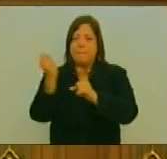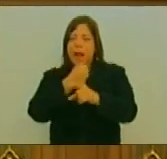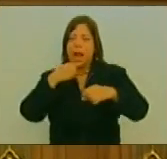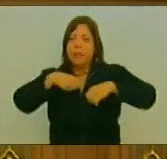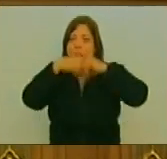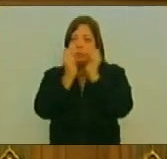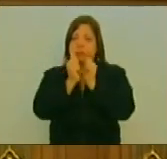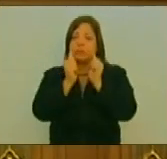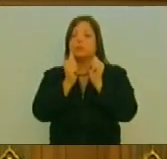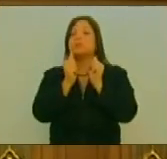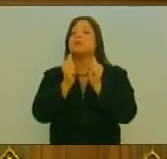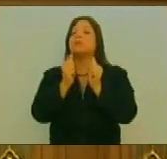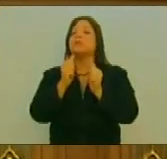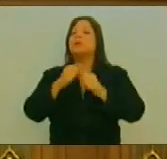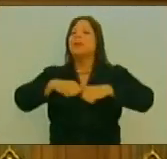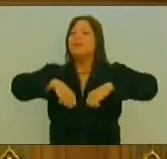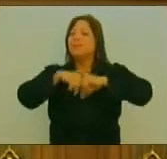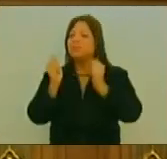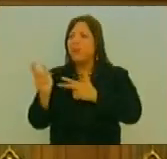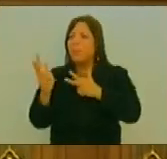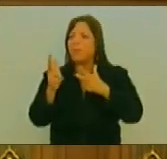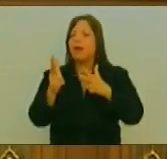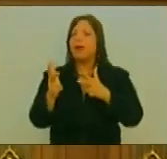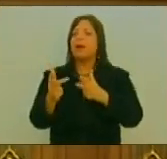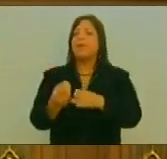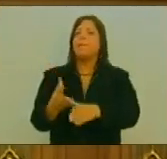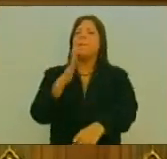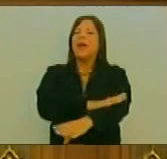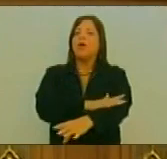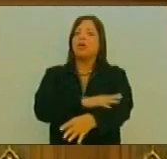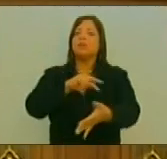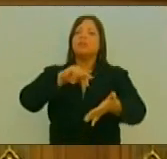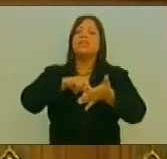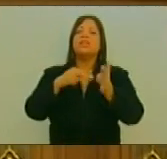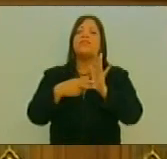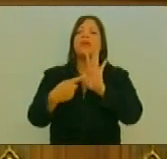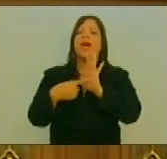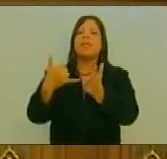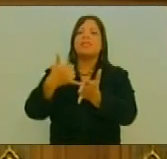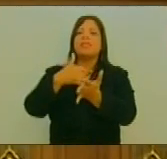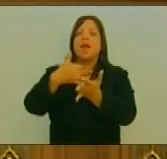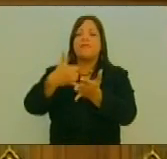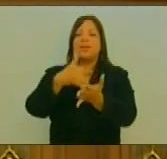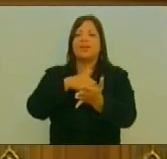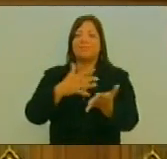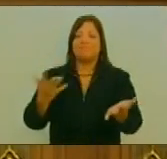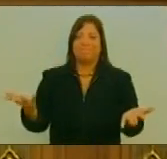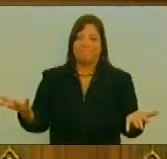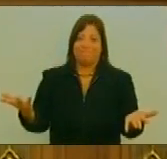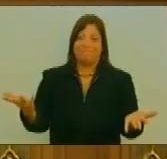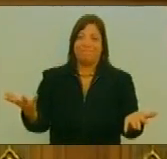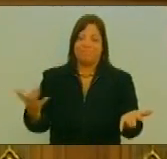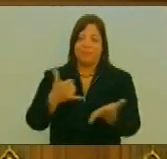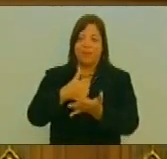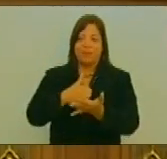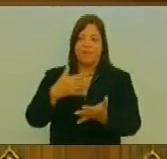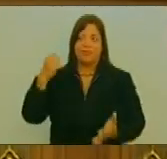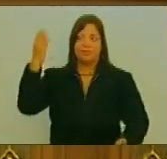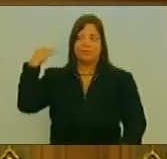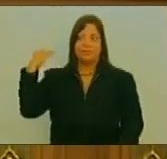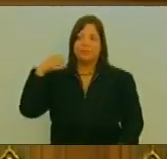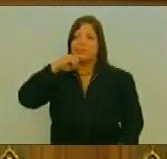Es porque Está reflejando Una profunda Debilidad Una debilidad Histórica